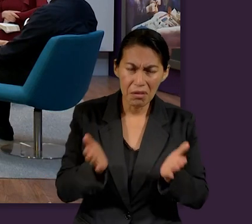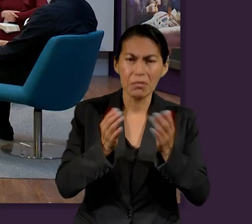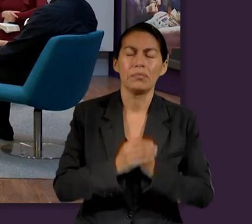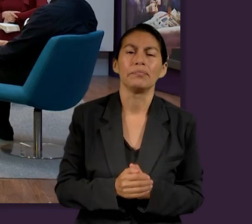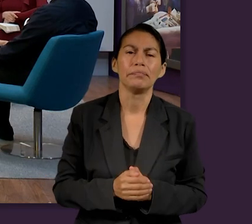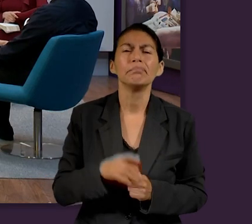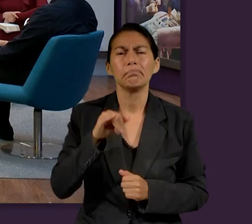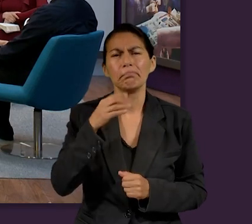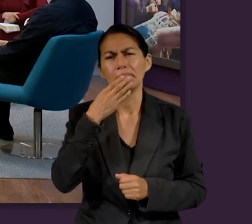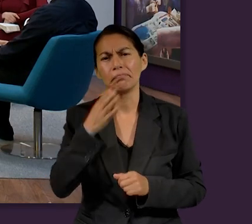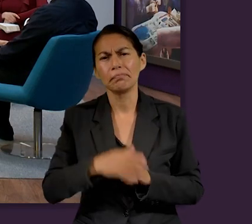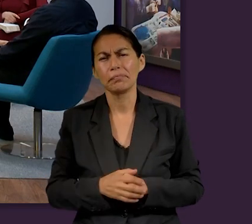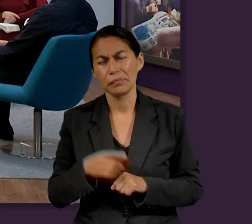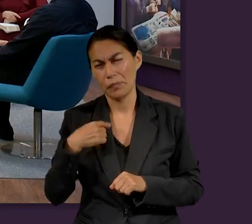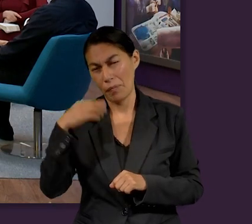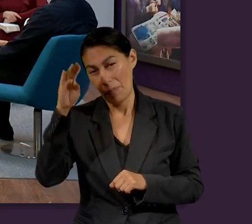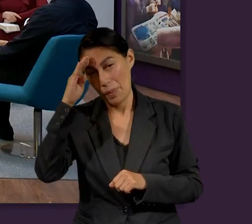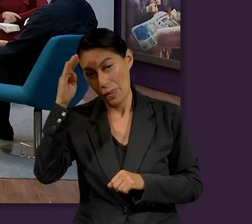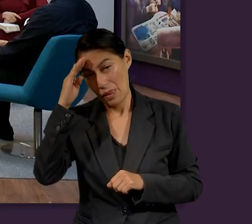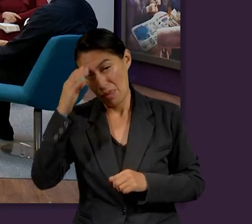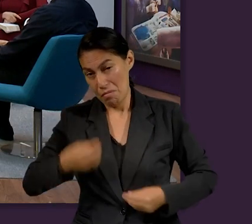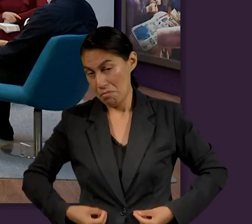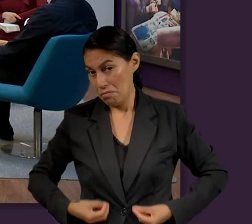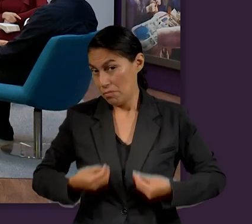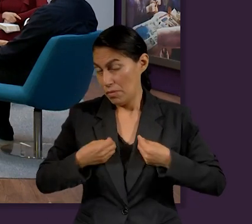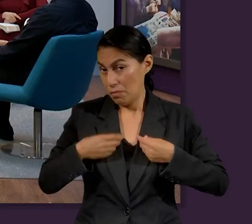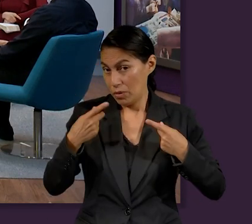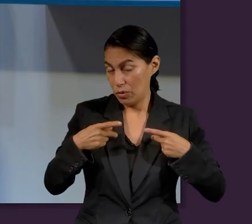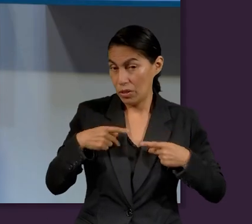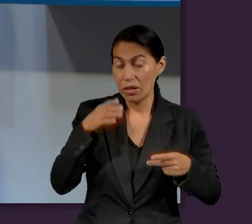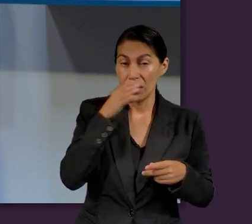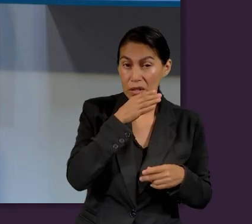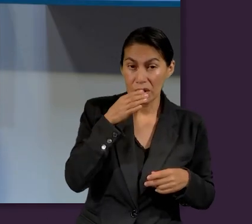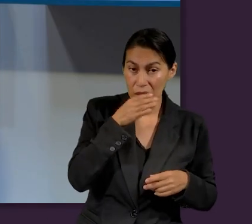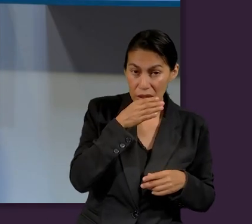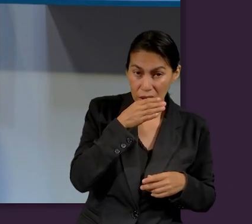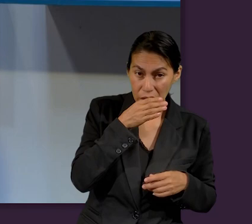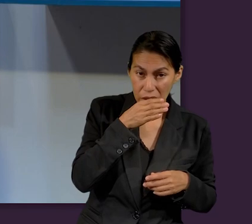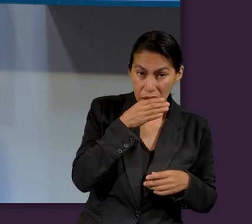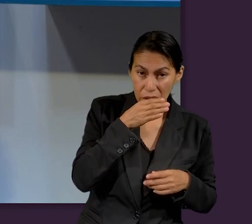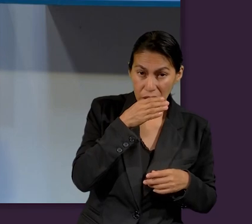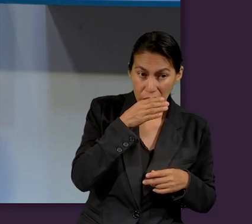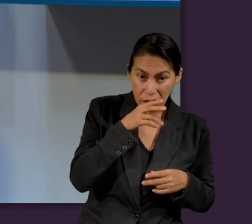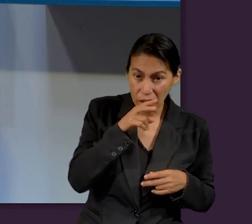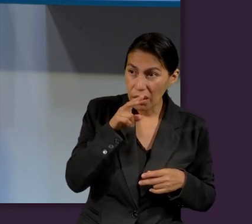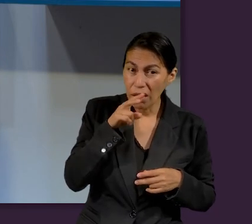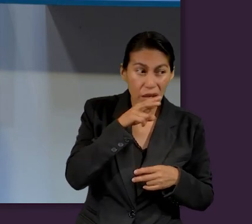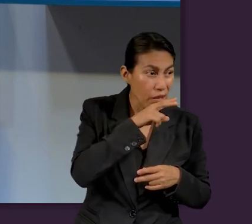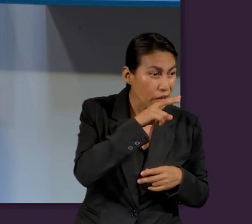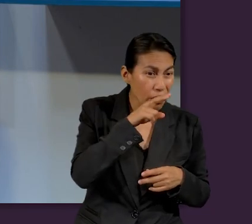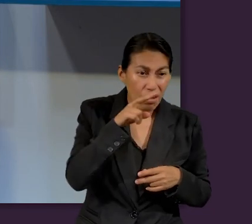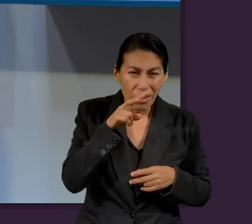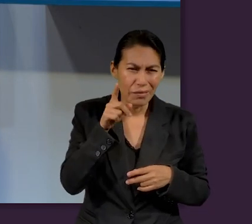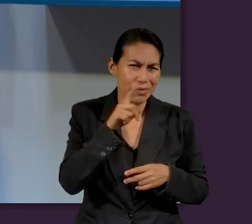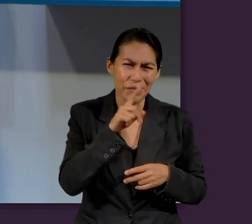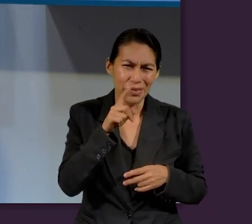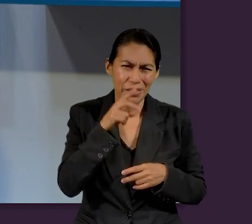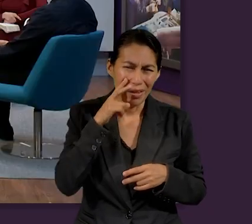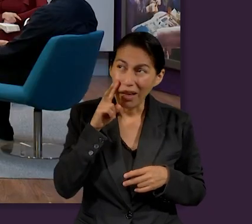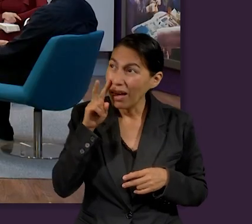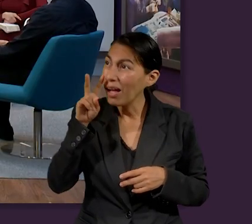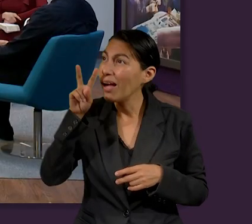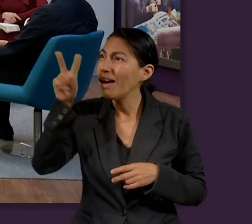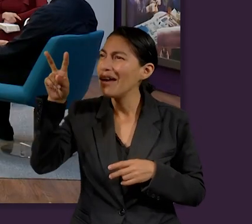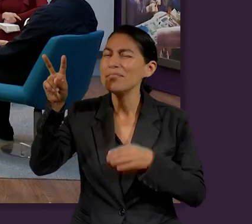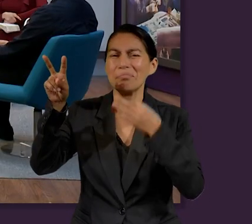yo creo que la vida del cristiano debe ser puesta la mirada en nuestra recompensa